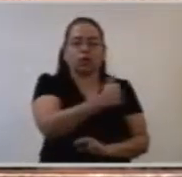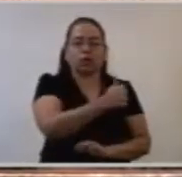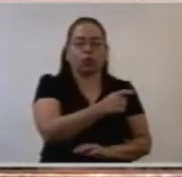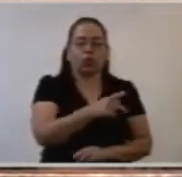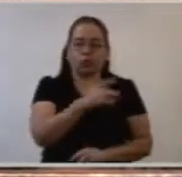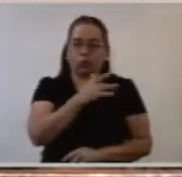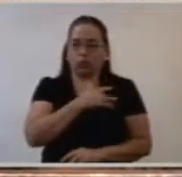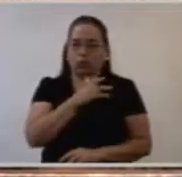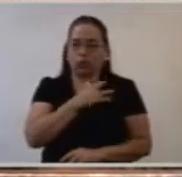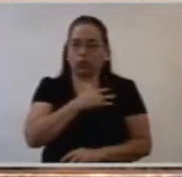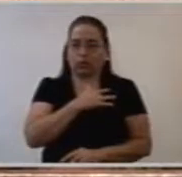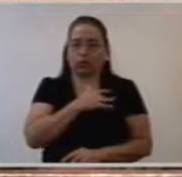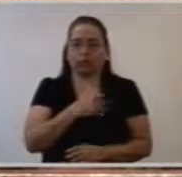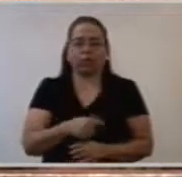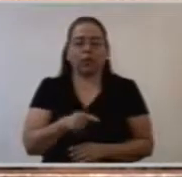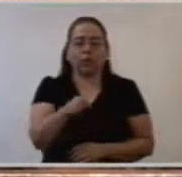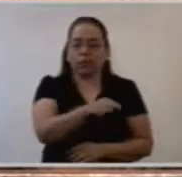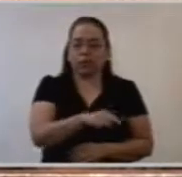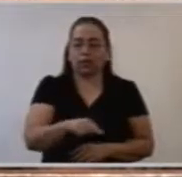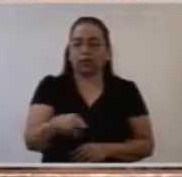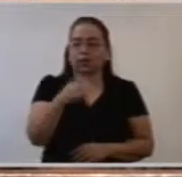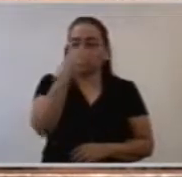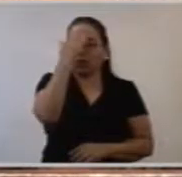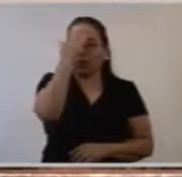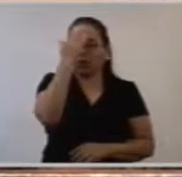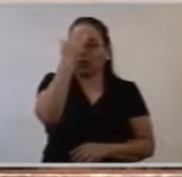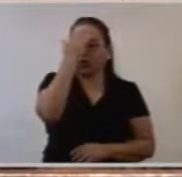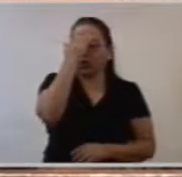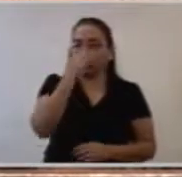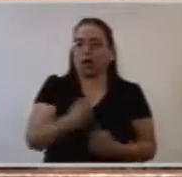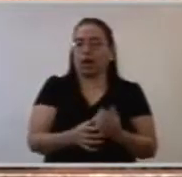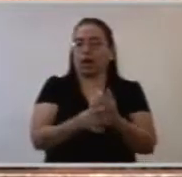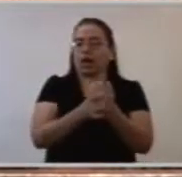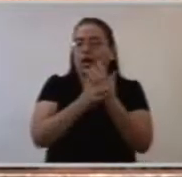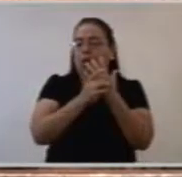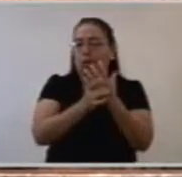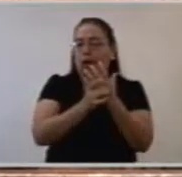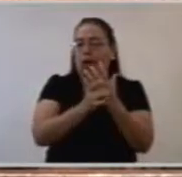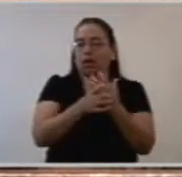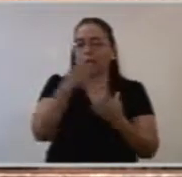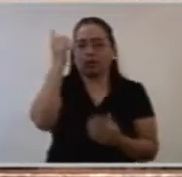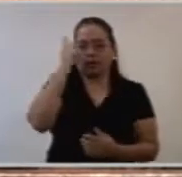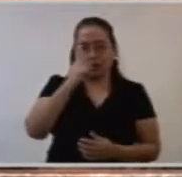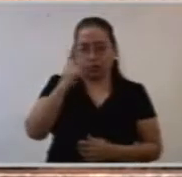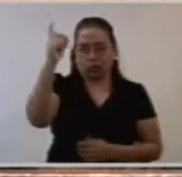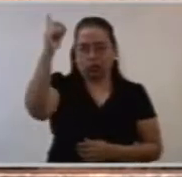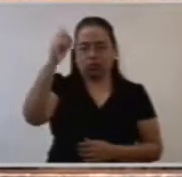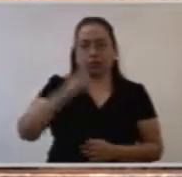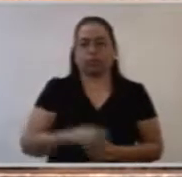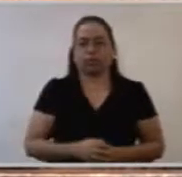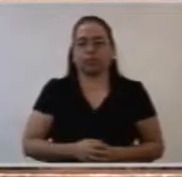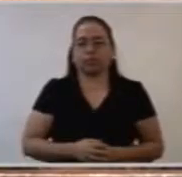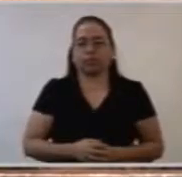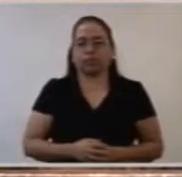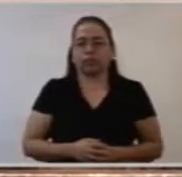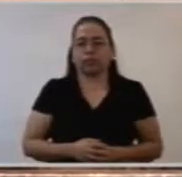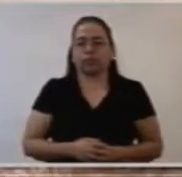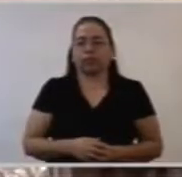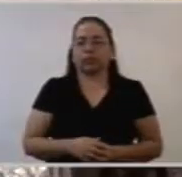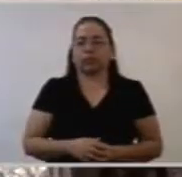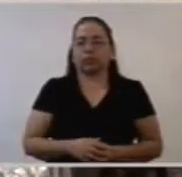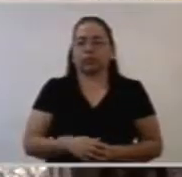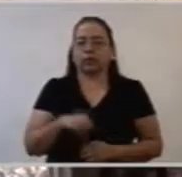Tercera cosa que hemos aprendido en esta mañana. La misión